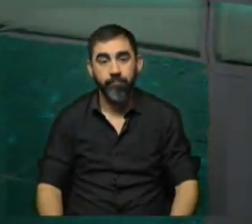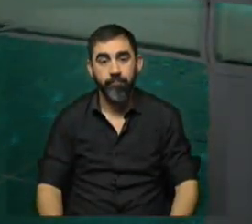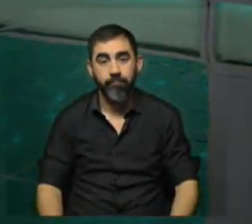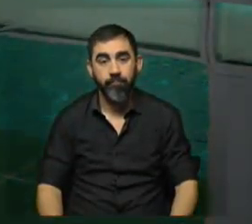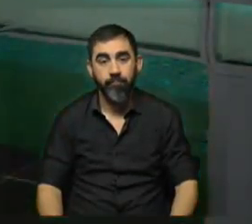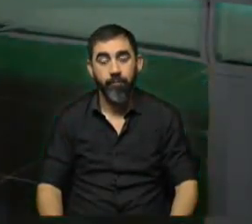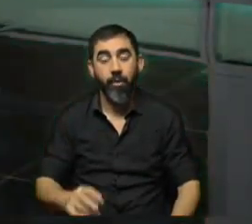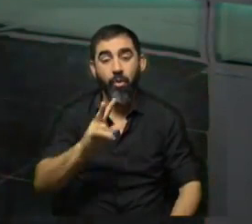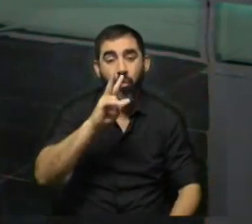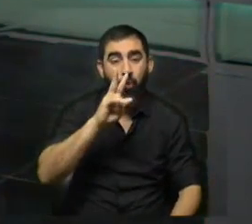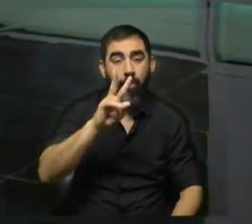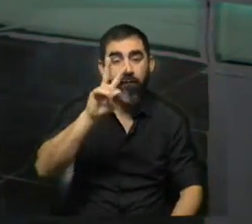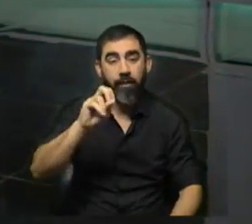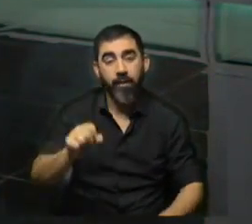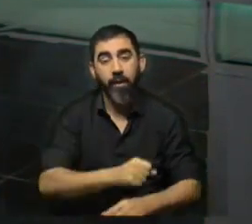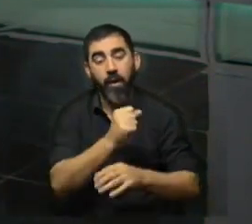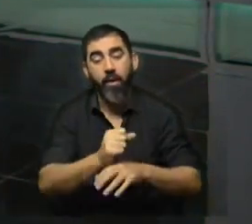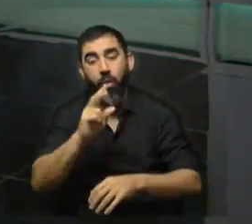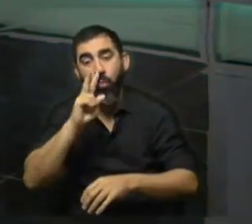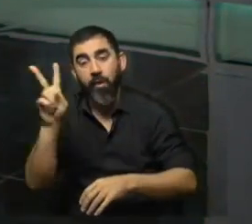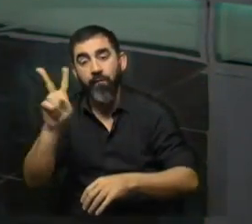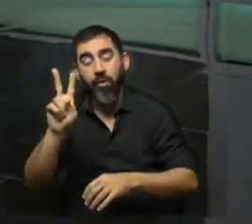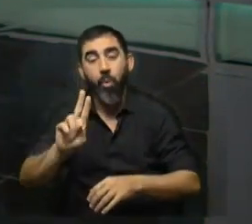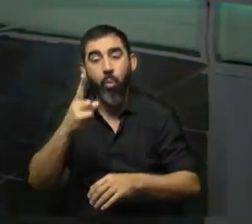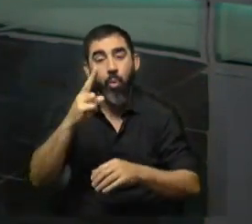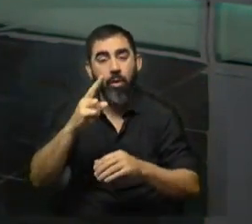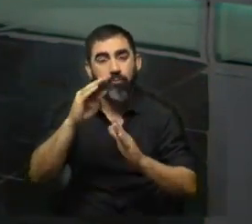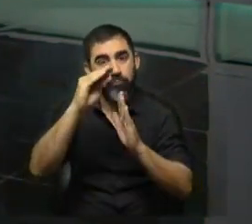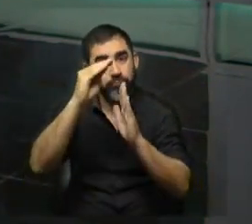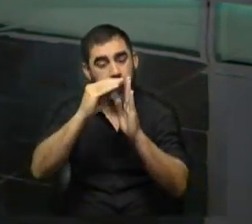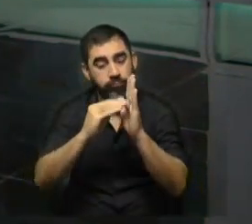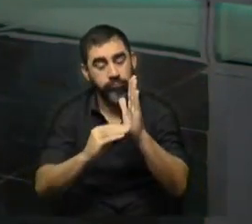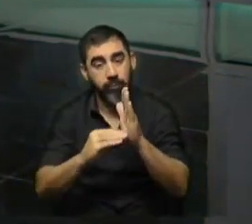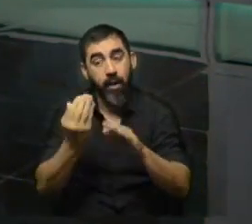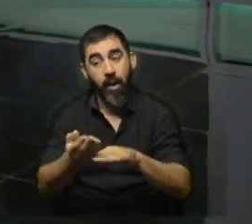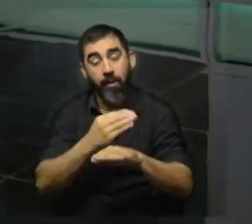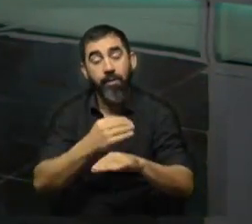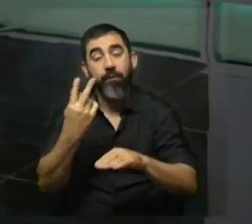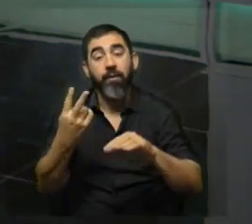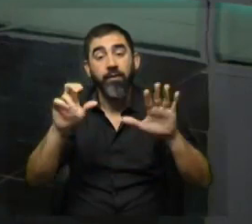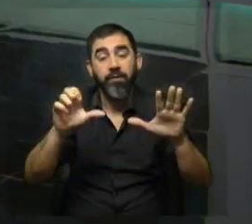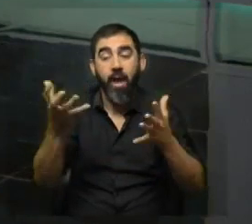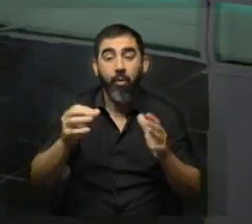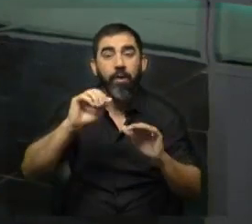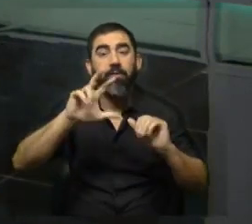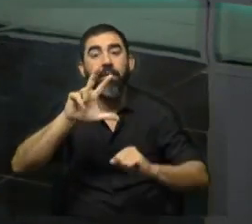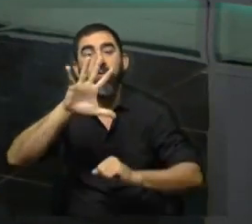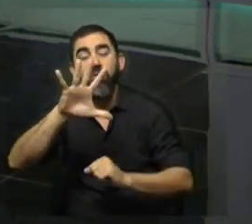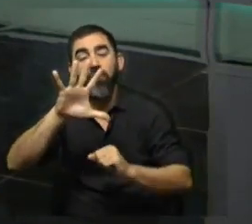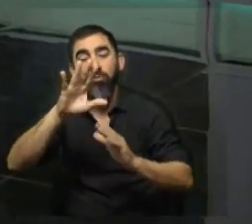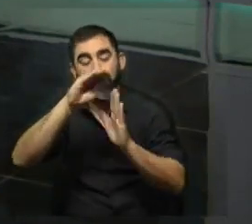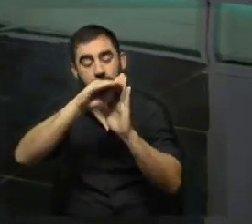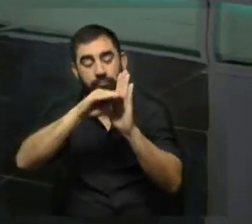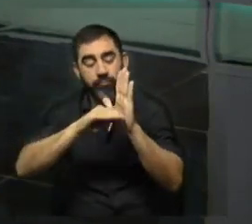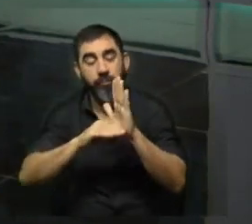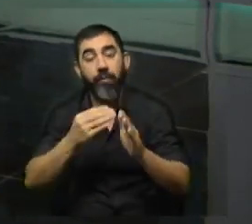Y 2022, Uruguay cayó unos cuantos puntos, de 26 a 35 en lo que es la escala global del